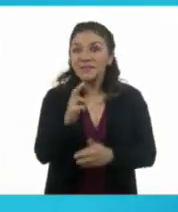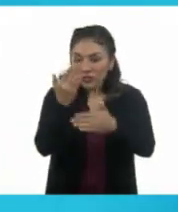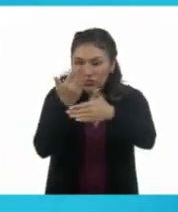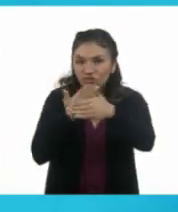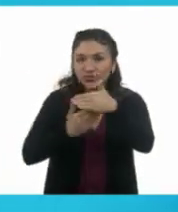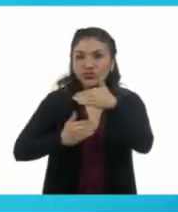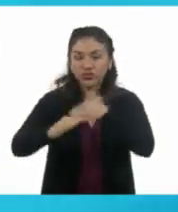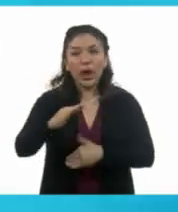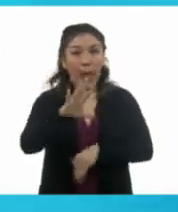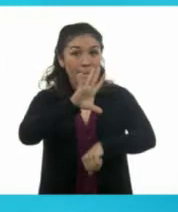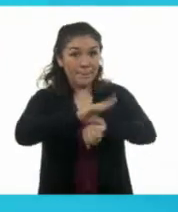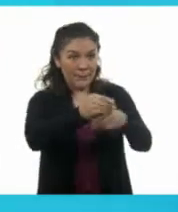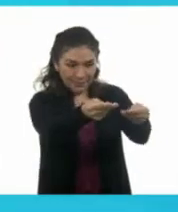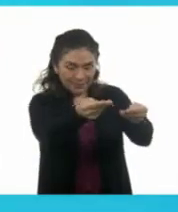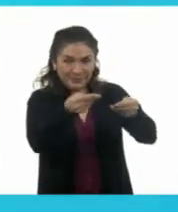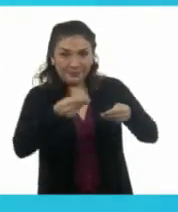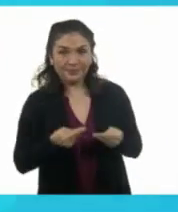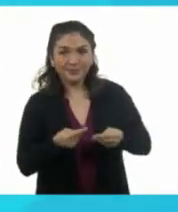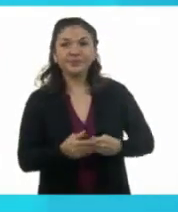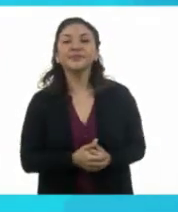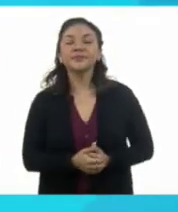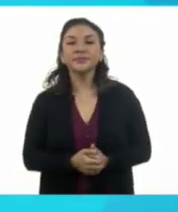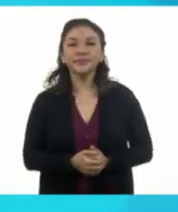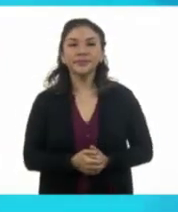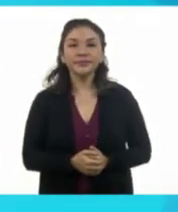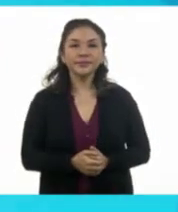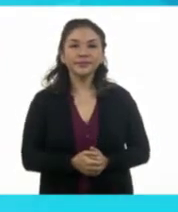Con permiso, IPN. Adelante.